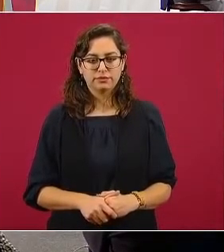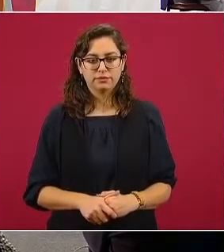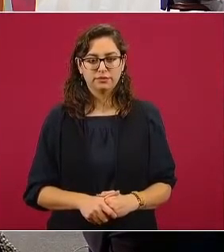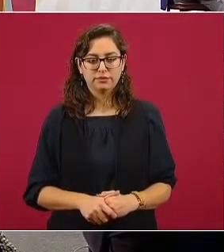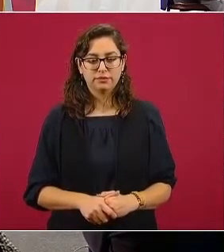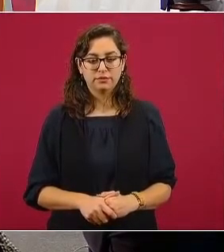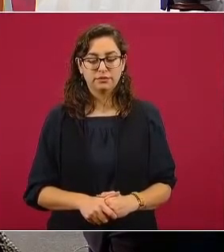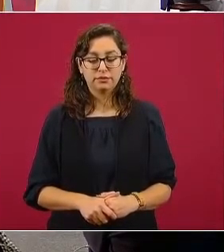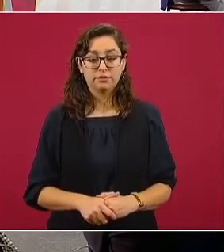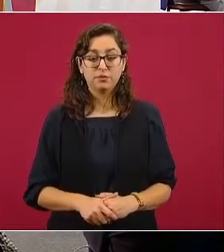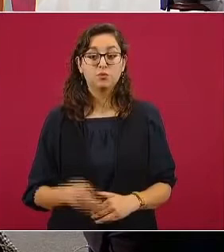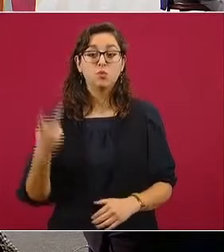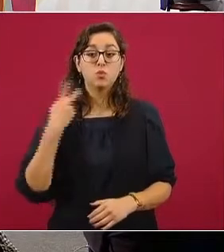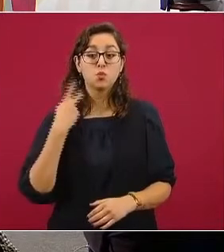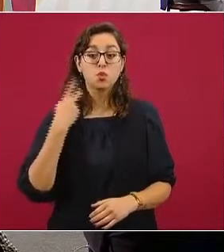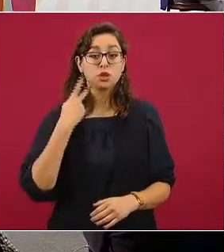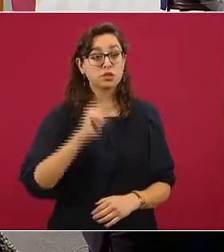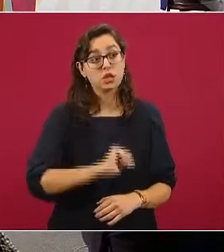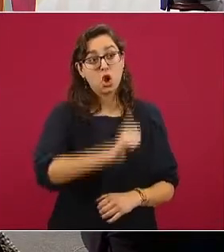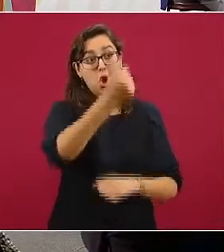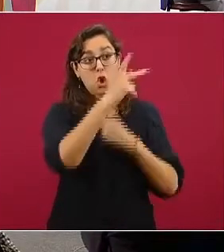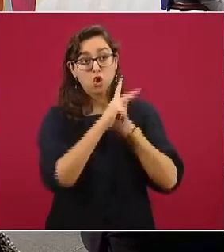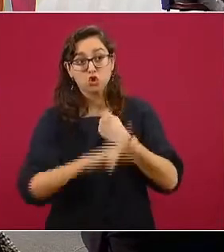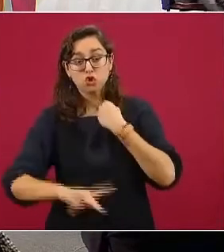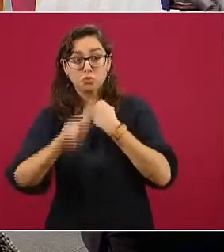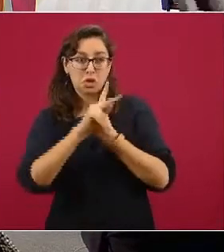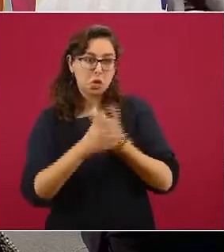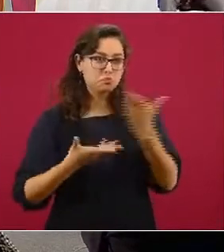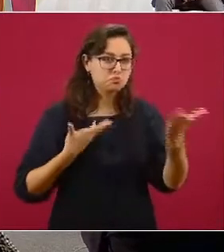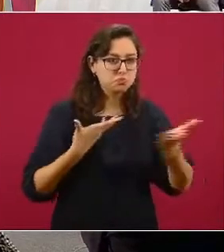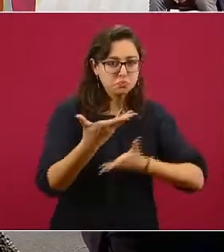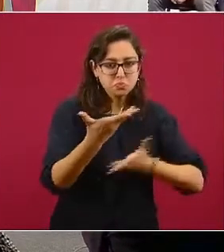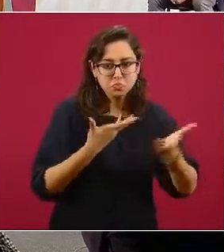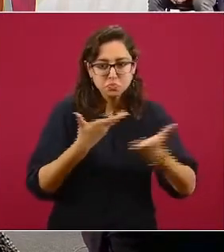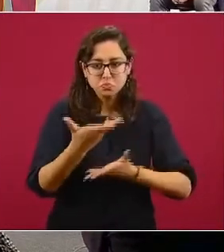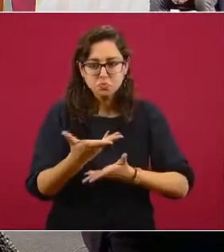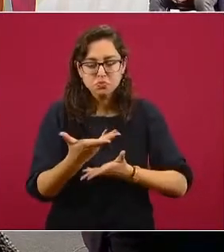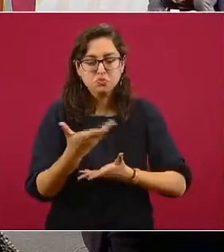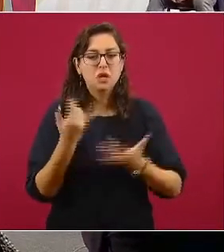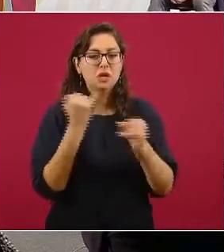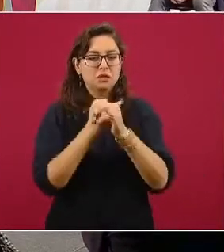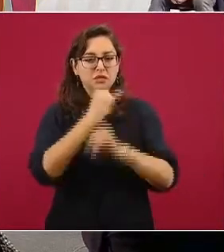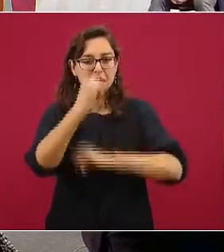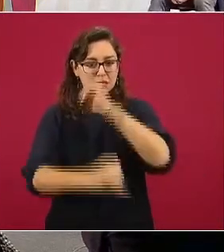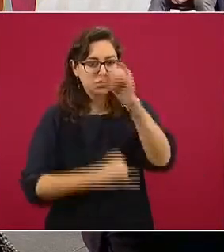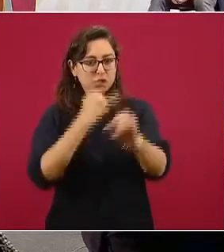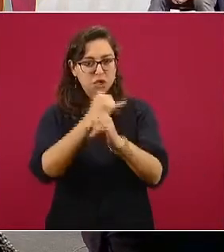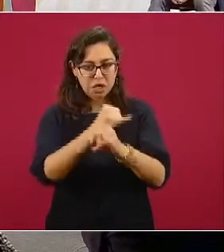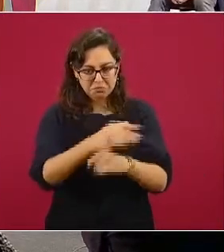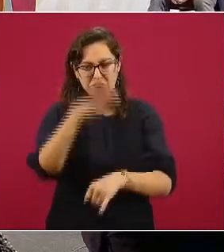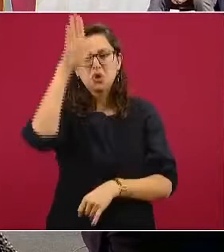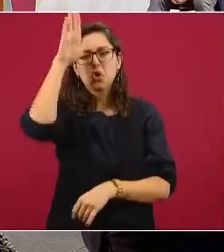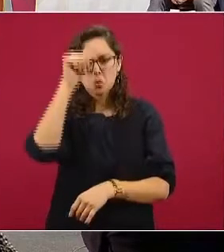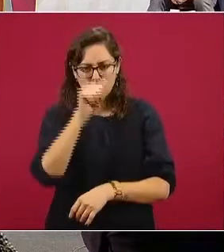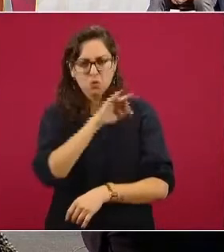Dirigir la política exterior y celebrar tratados internacionales, así como